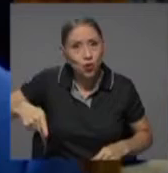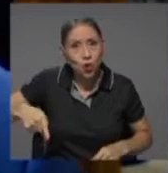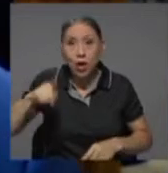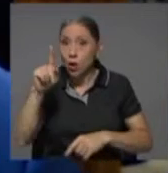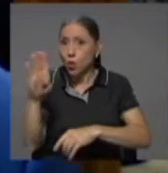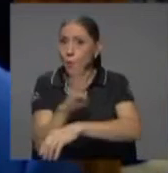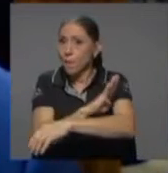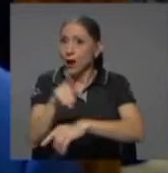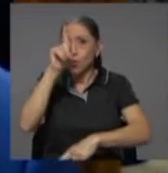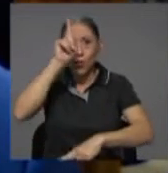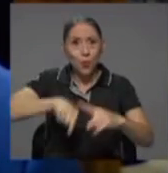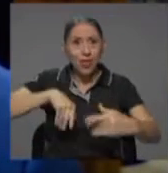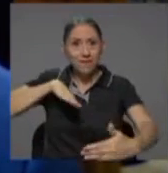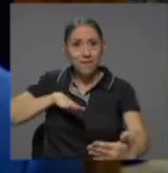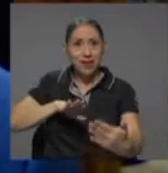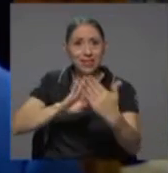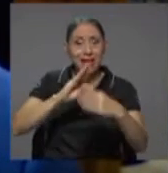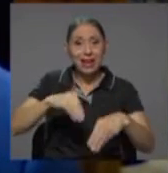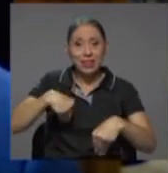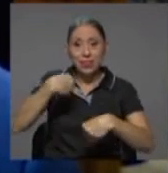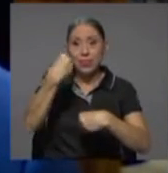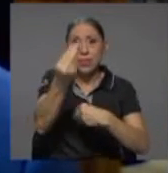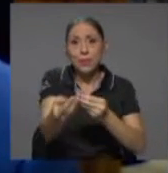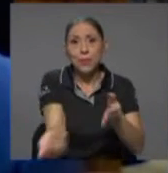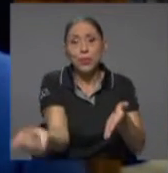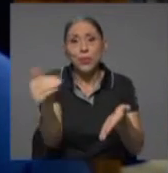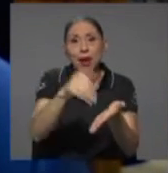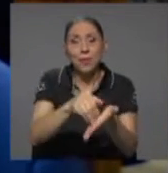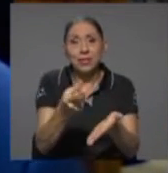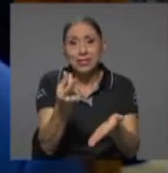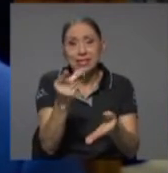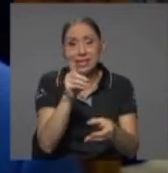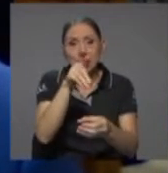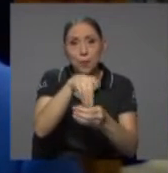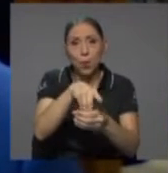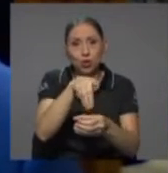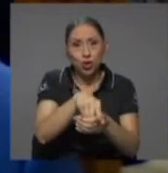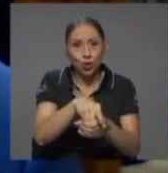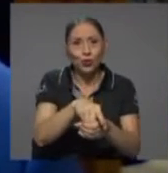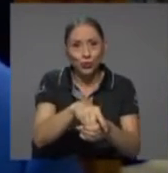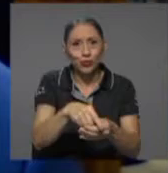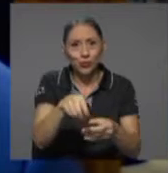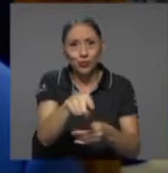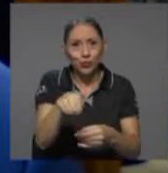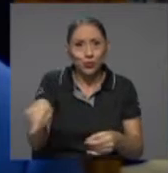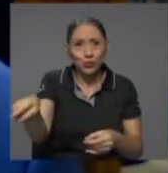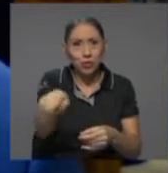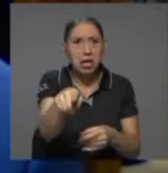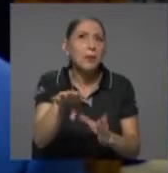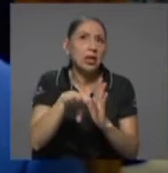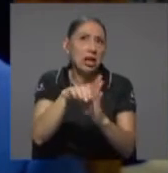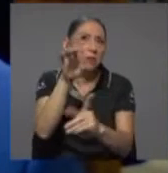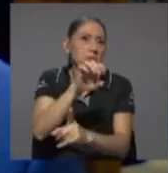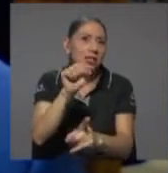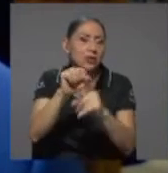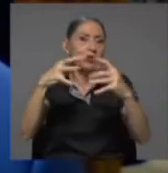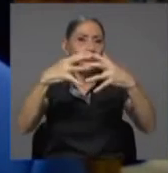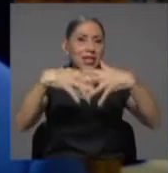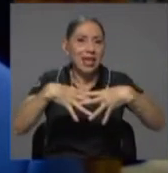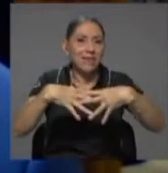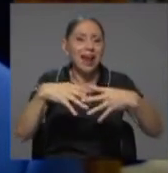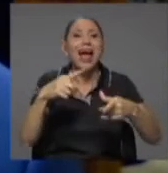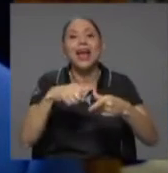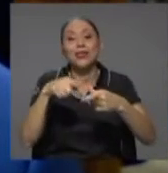hacerle frente a los depósitos, perdón, a repagar los depósitos ante una situación de quiebra, se crean